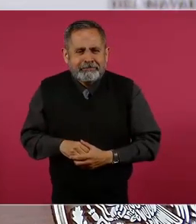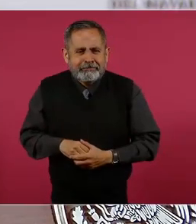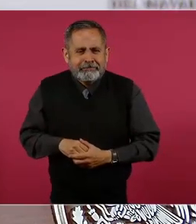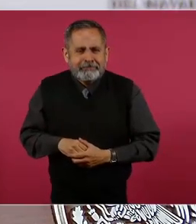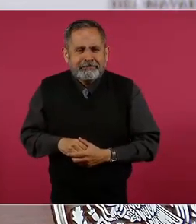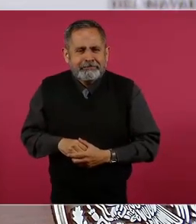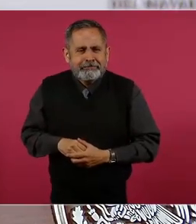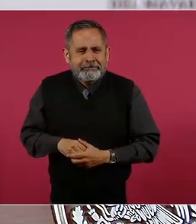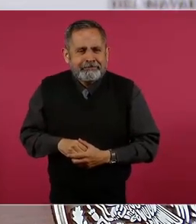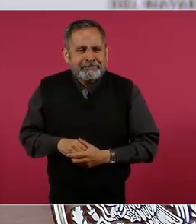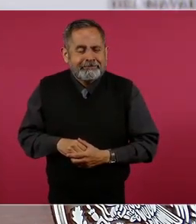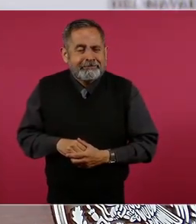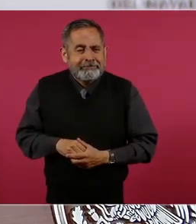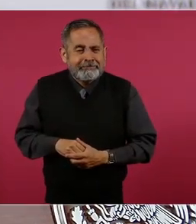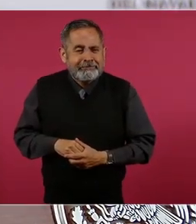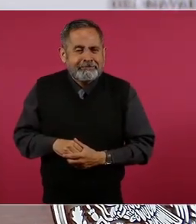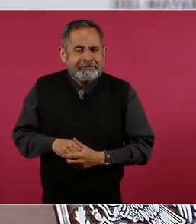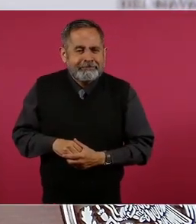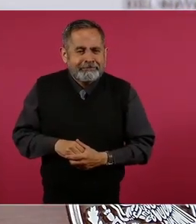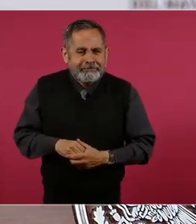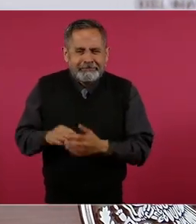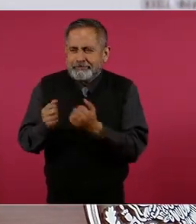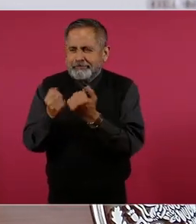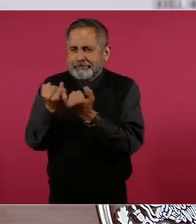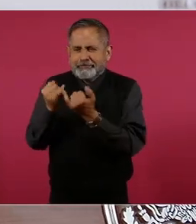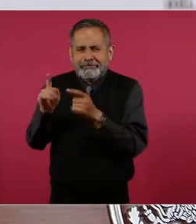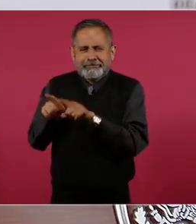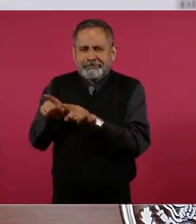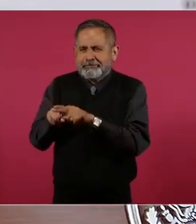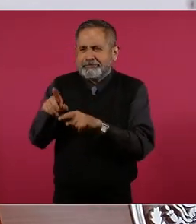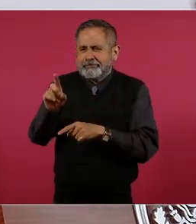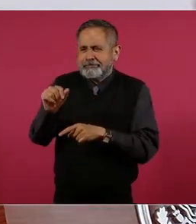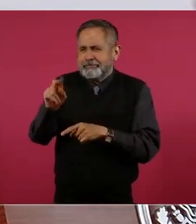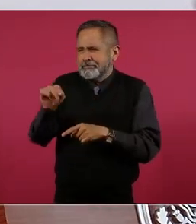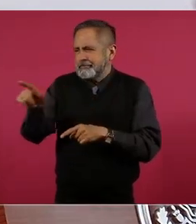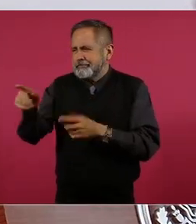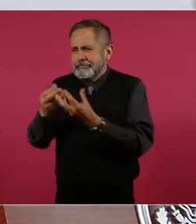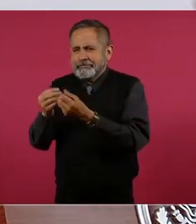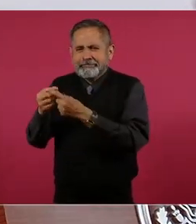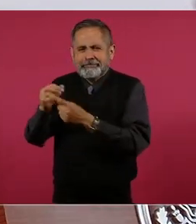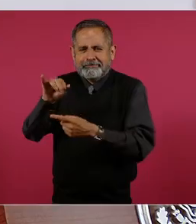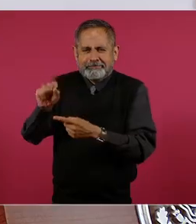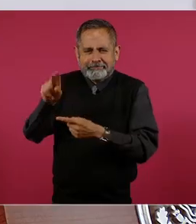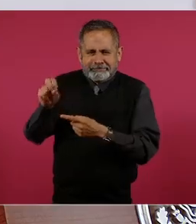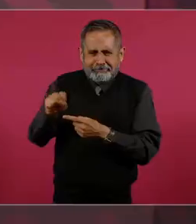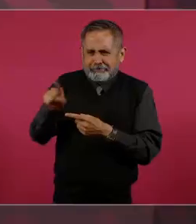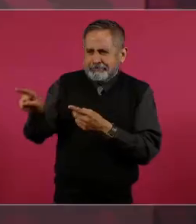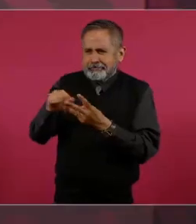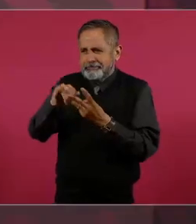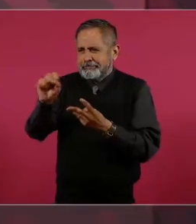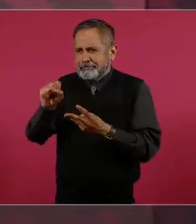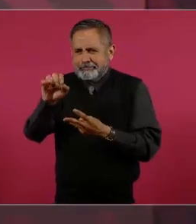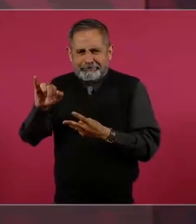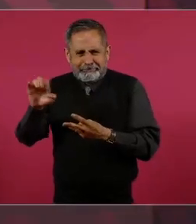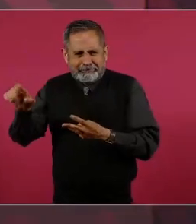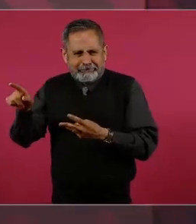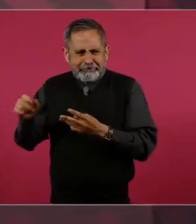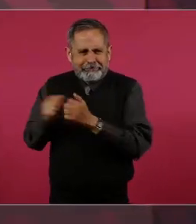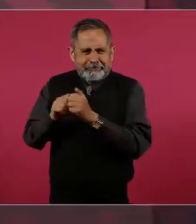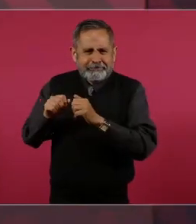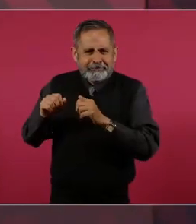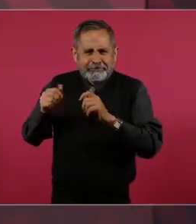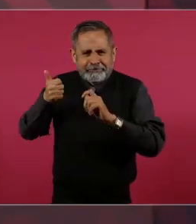que Daniel Azaf, que Jesús, que Jessy, con